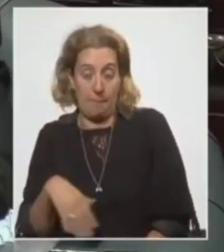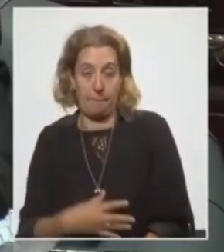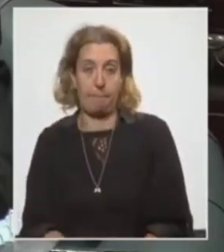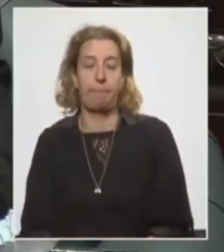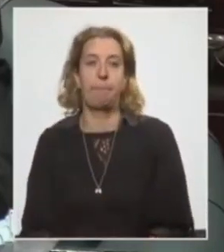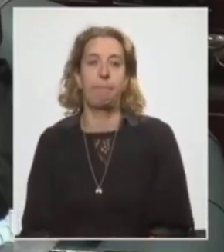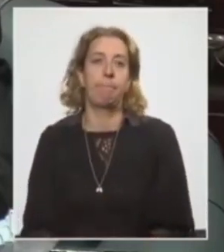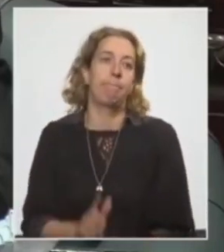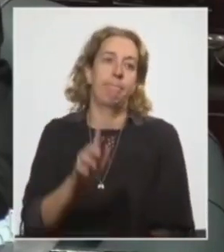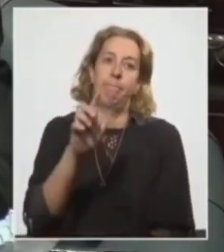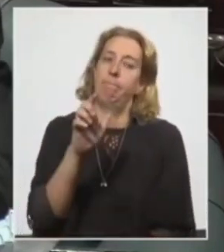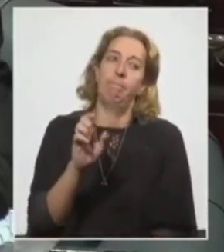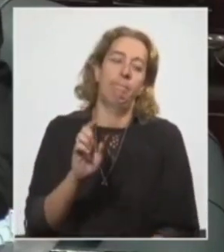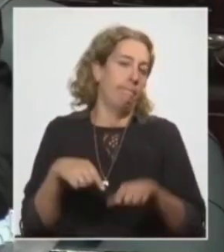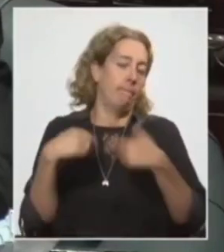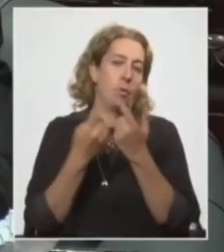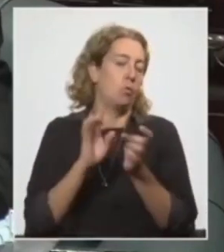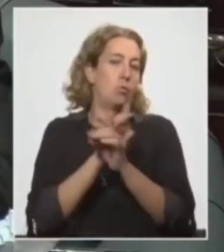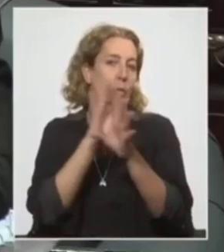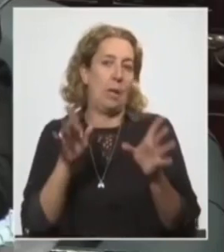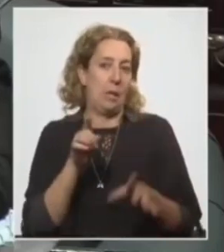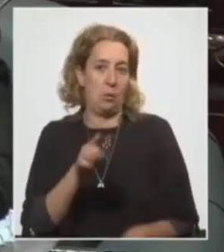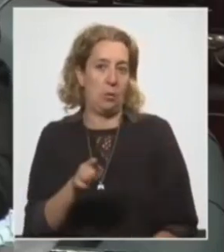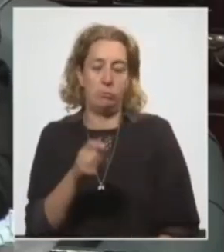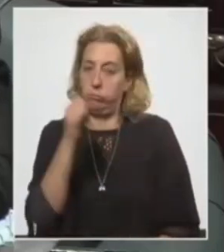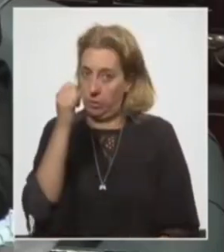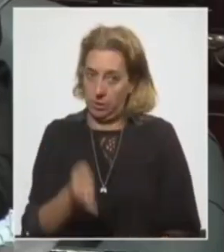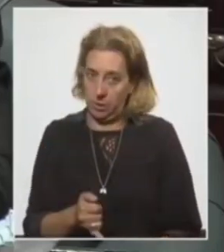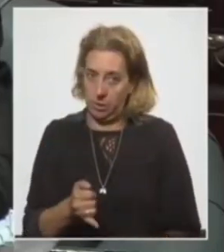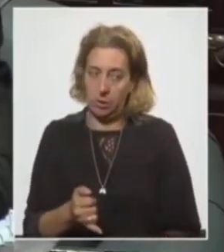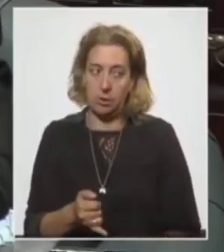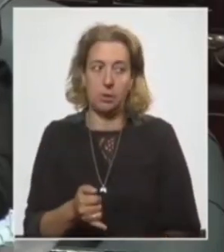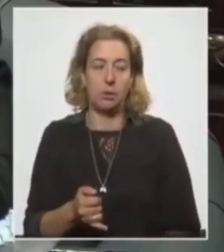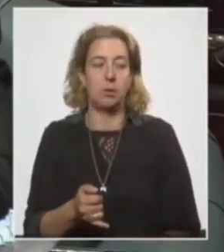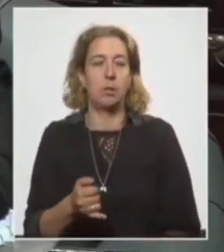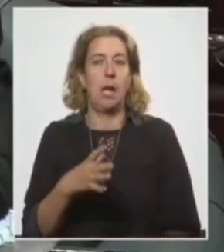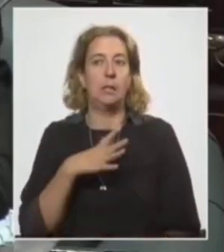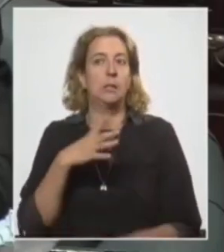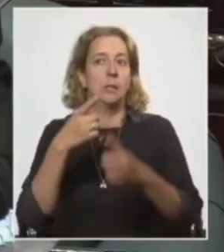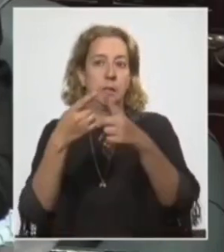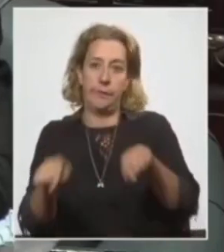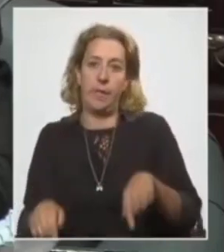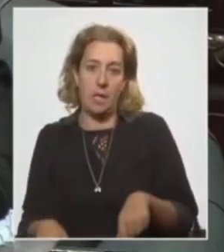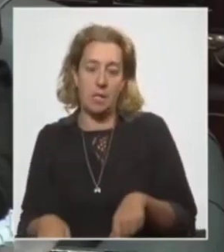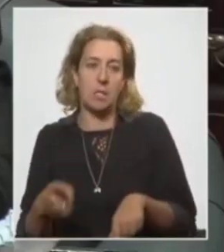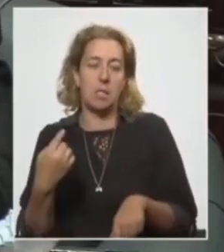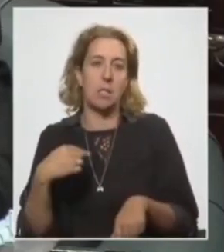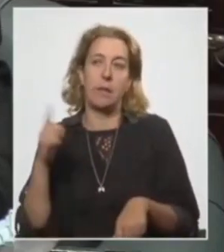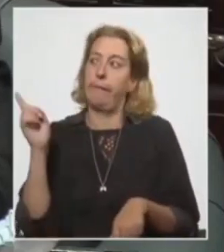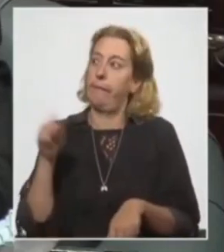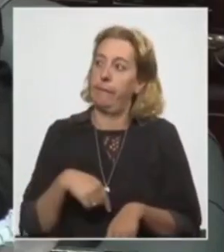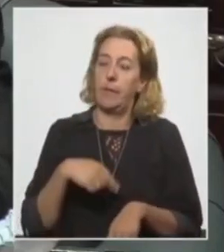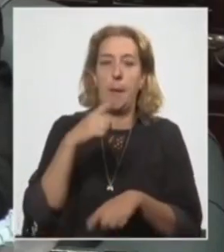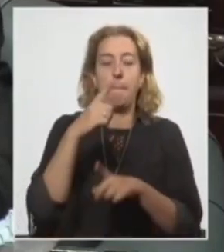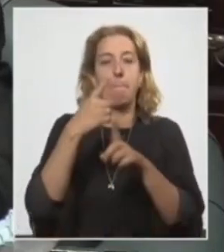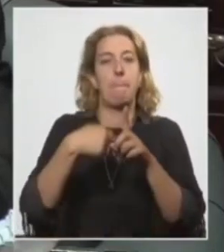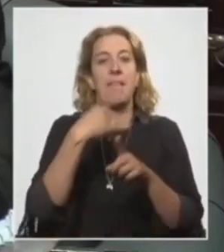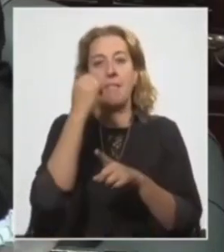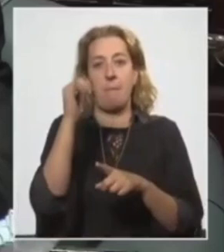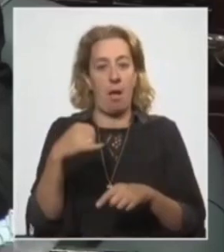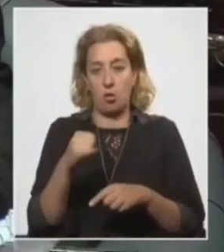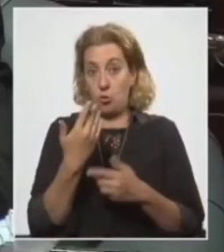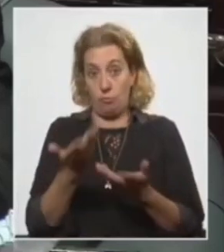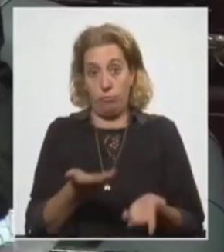por supuesto que tenemos claro eso. En eso sí tenemos una diferencia que viene desde el mes de marzo con el gobierno